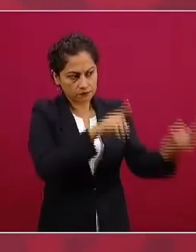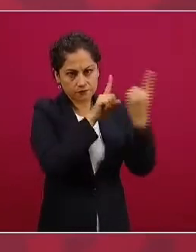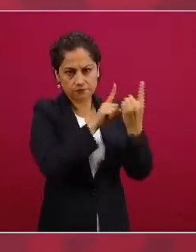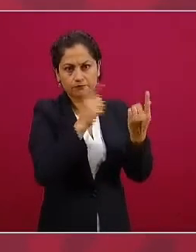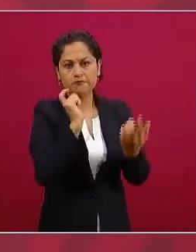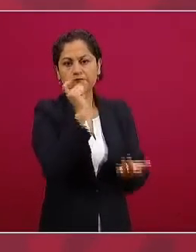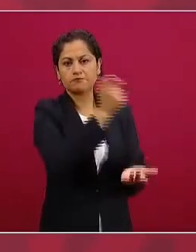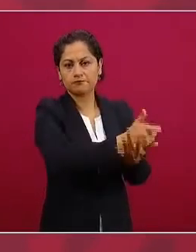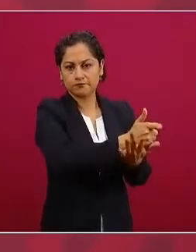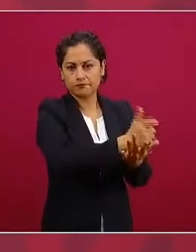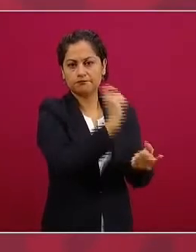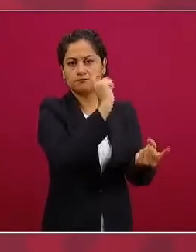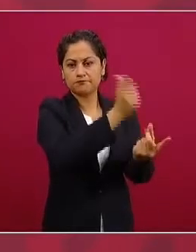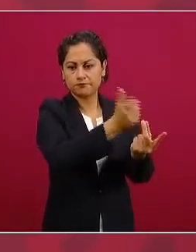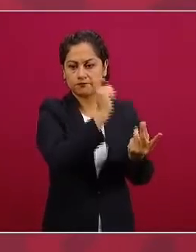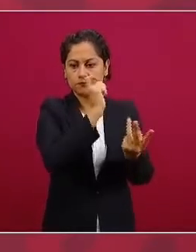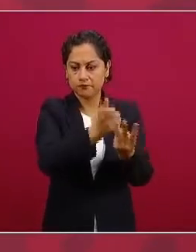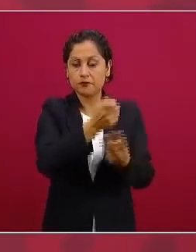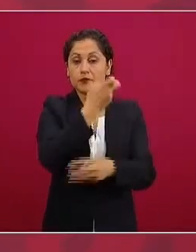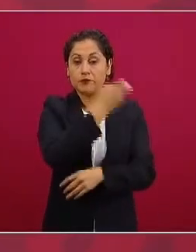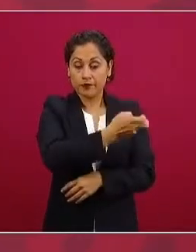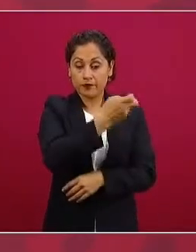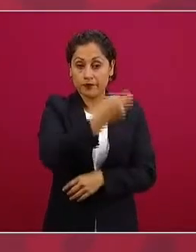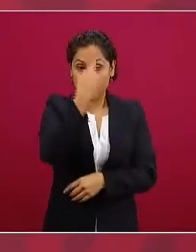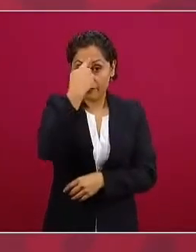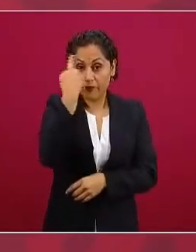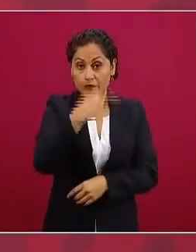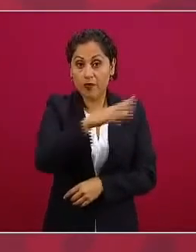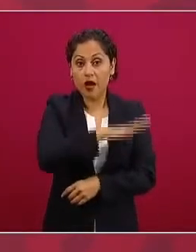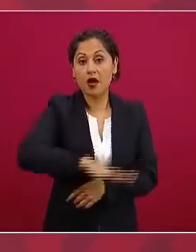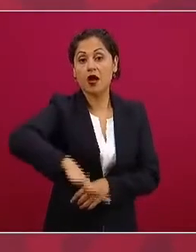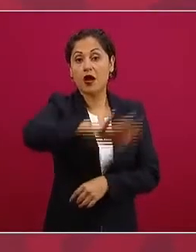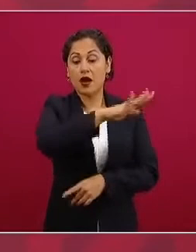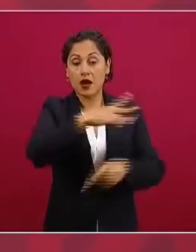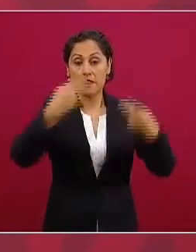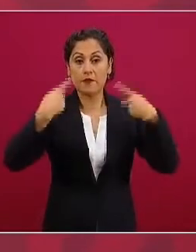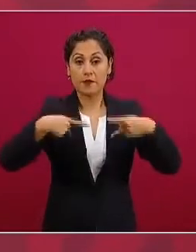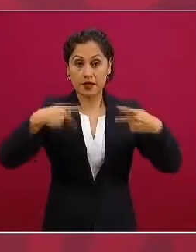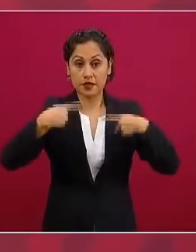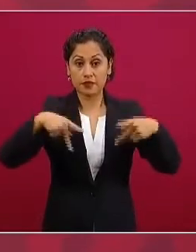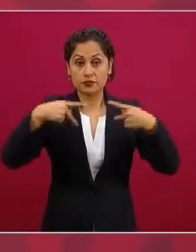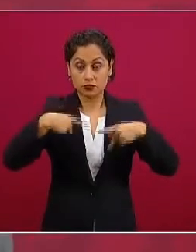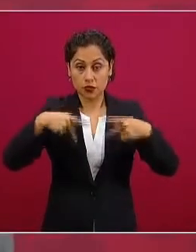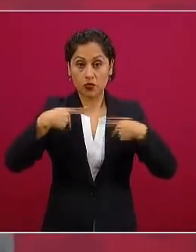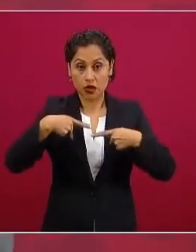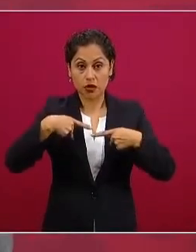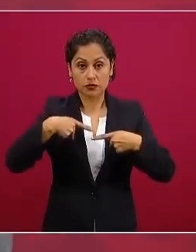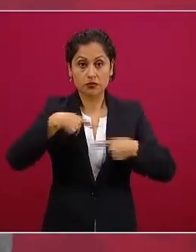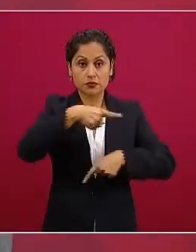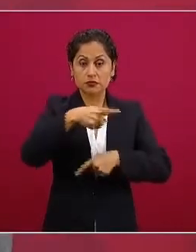para que le llegue al